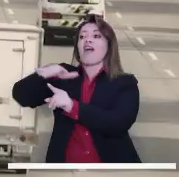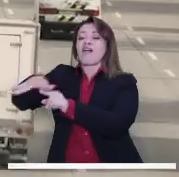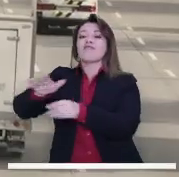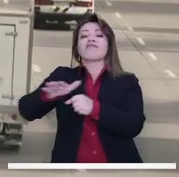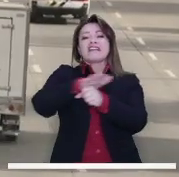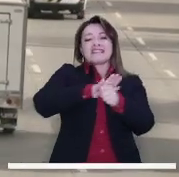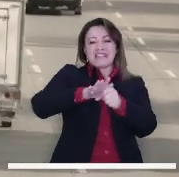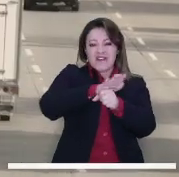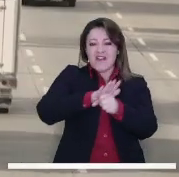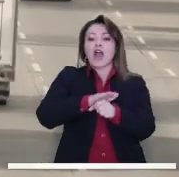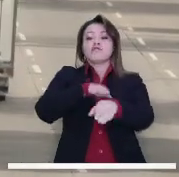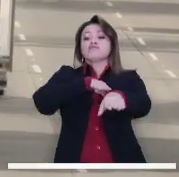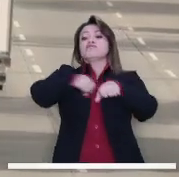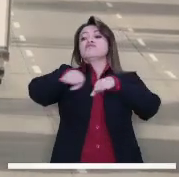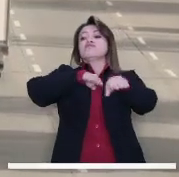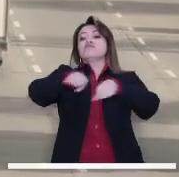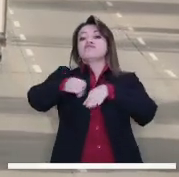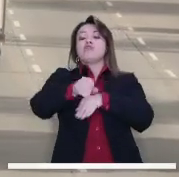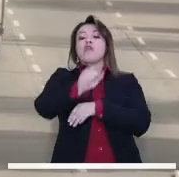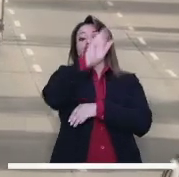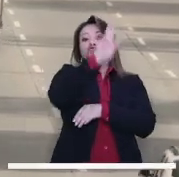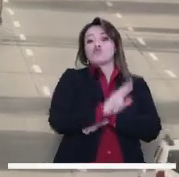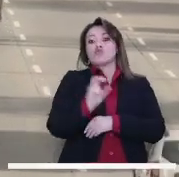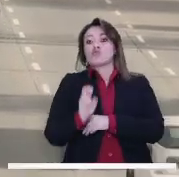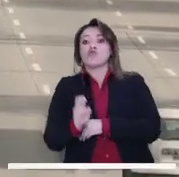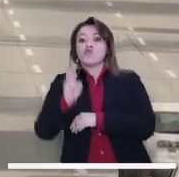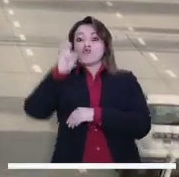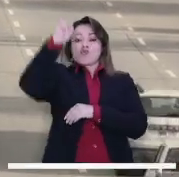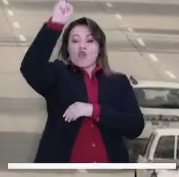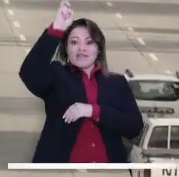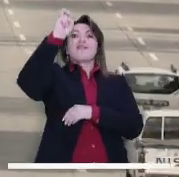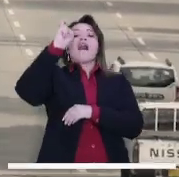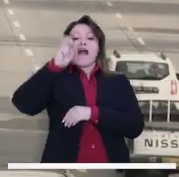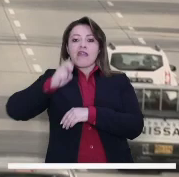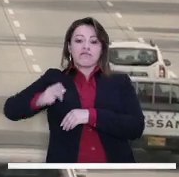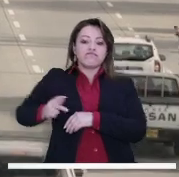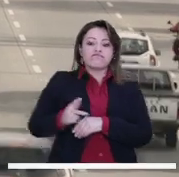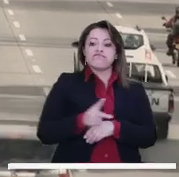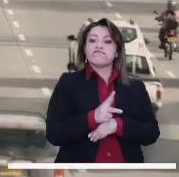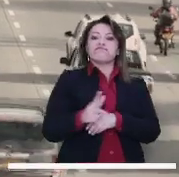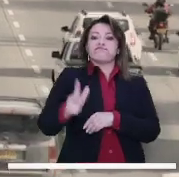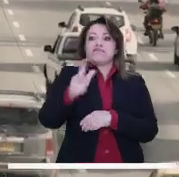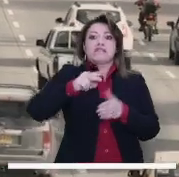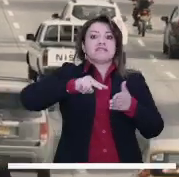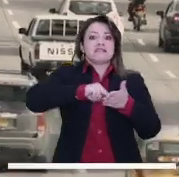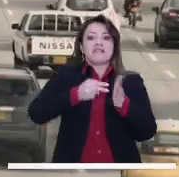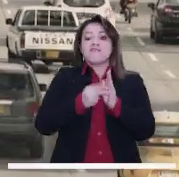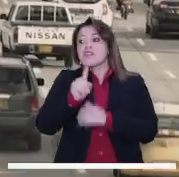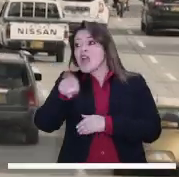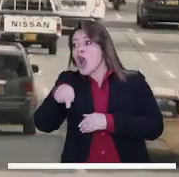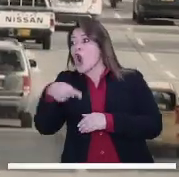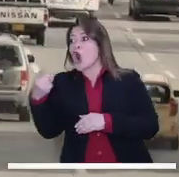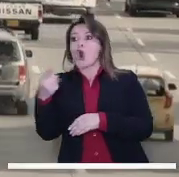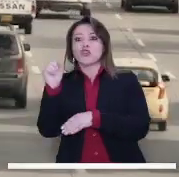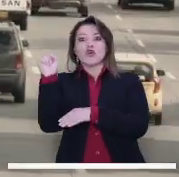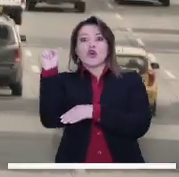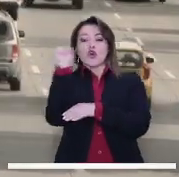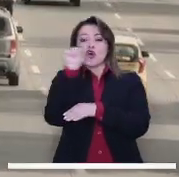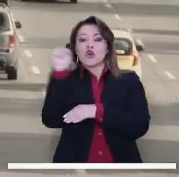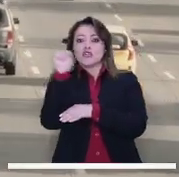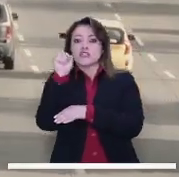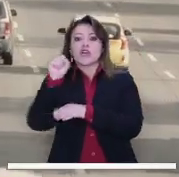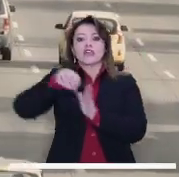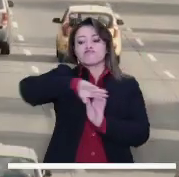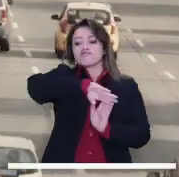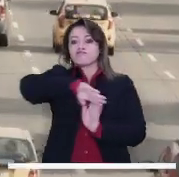carriles en un solo sentido sur-norte y en uso exclusivo de buses, dejando por fuera cerca del 86%